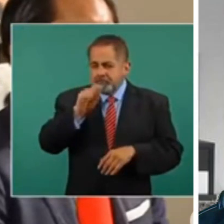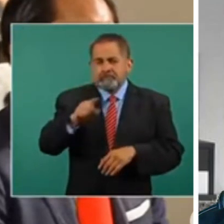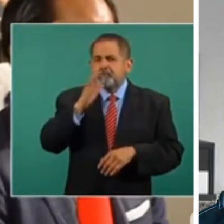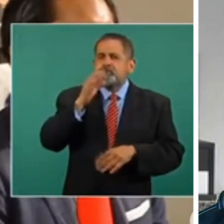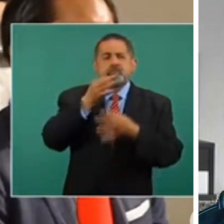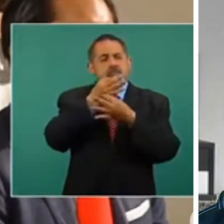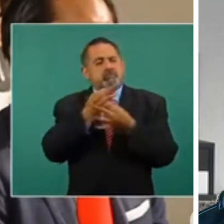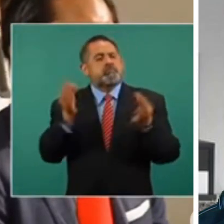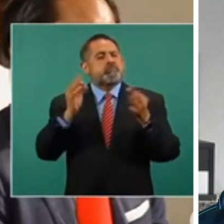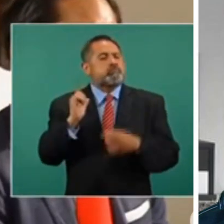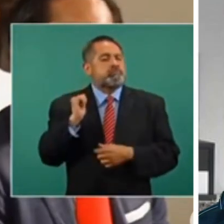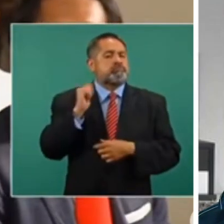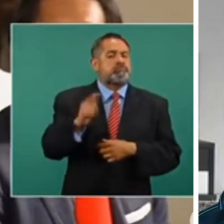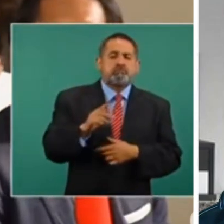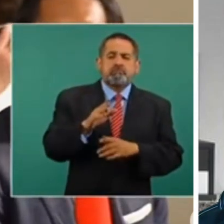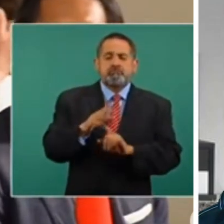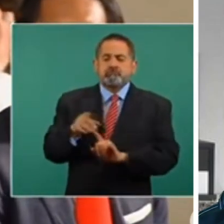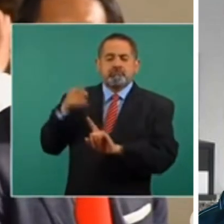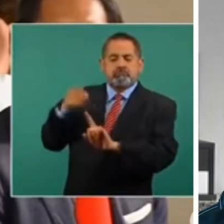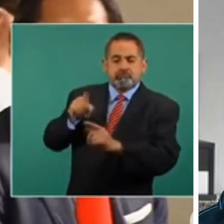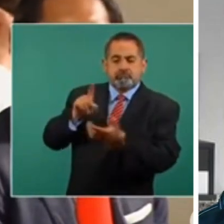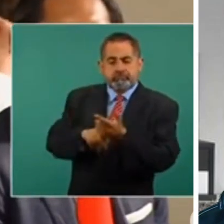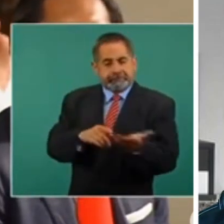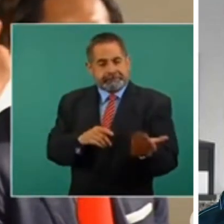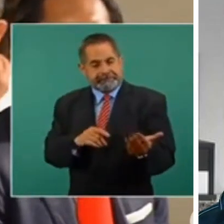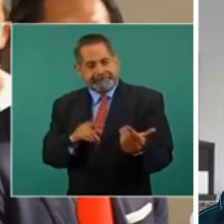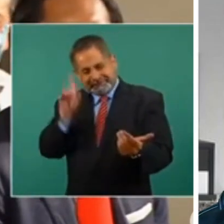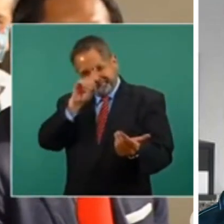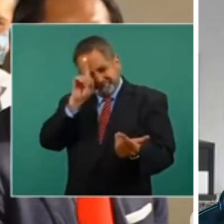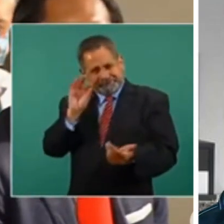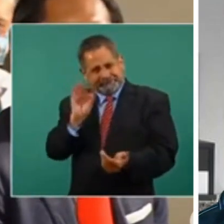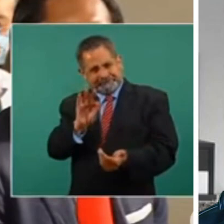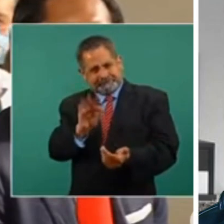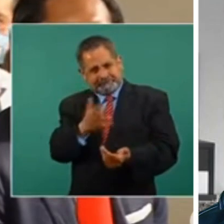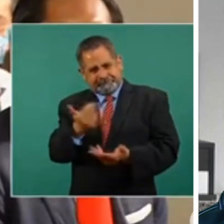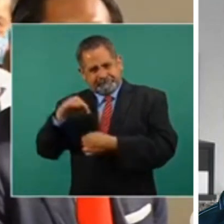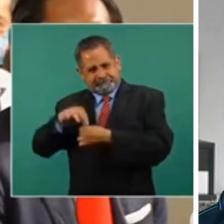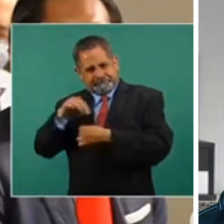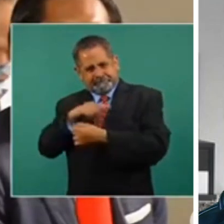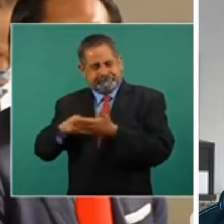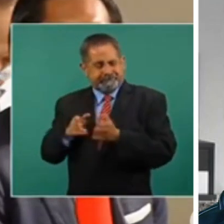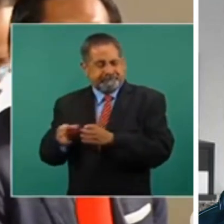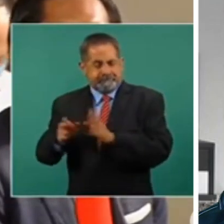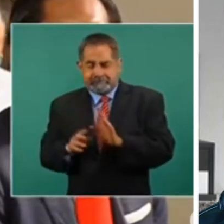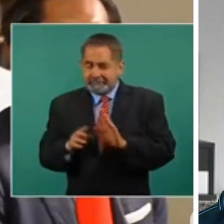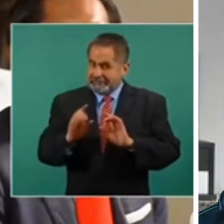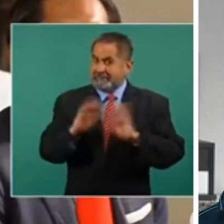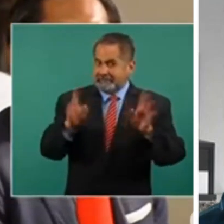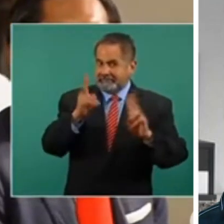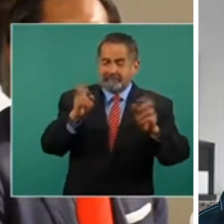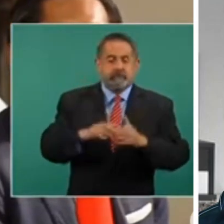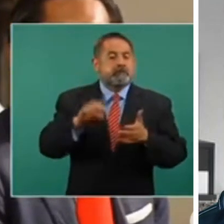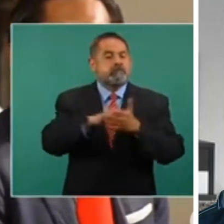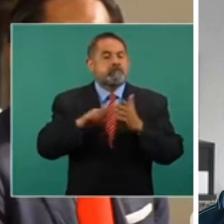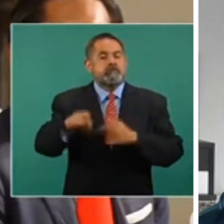que pudieran tener como fin orientar el voto de los ciudadanos. Me parece que es una línea delgada. Cuando usted habla,